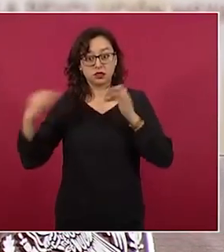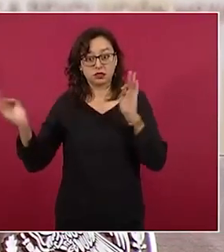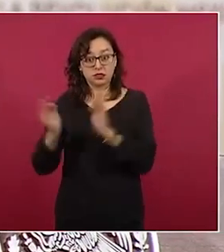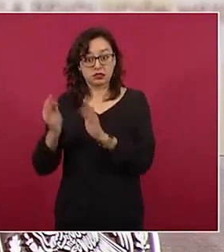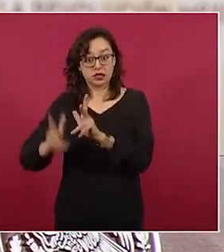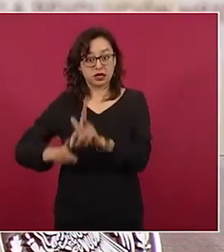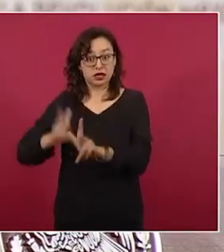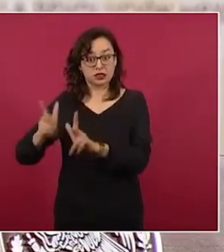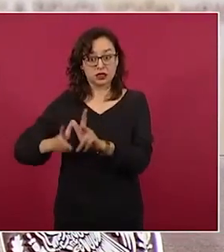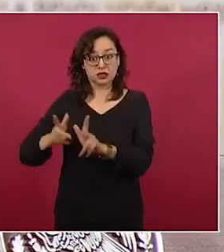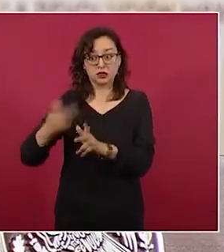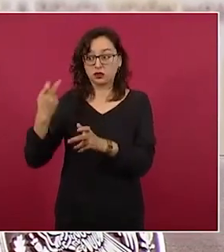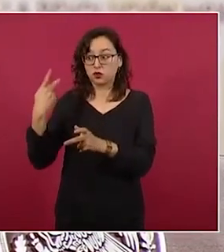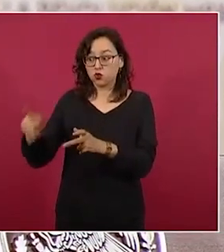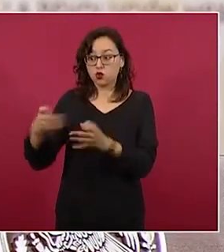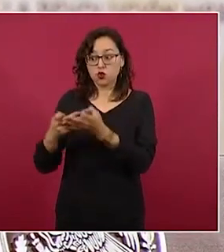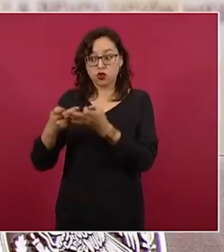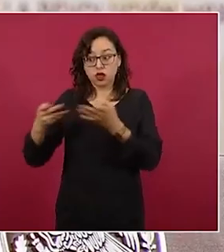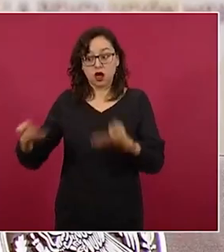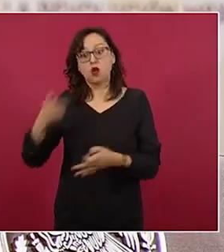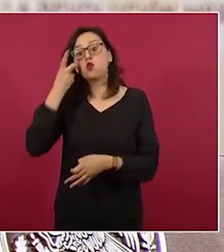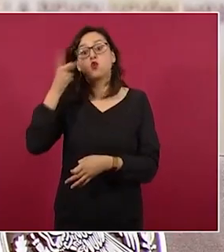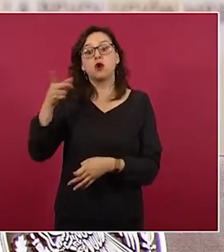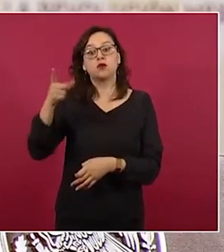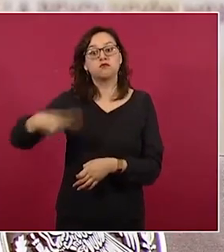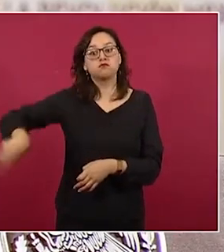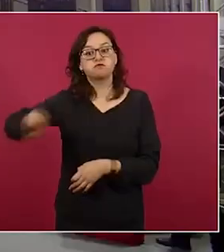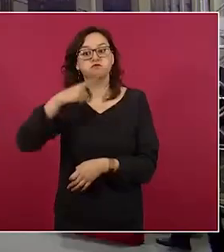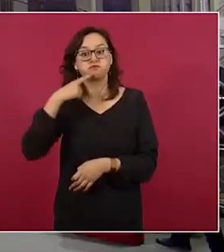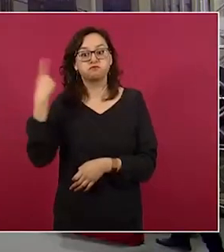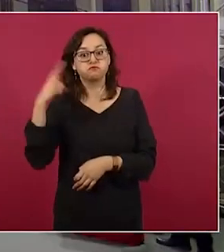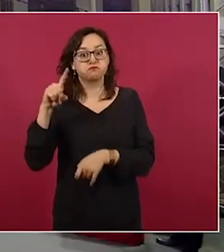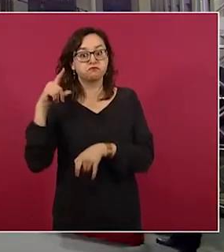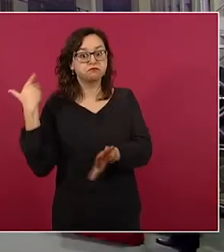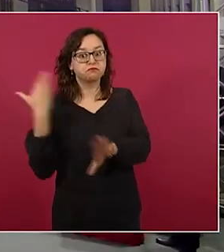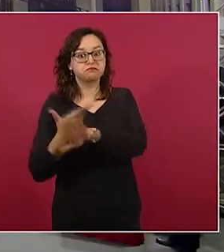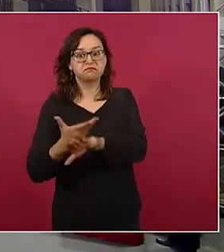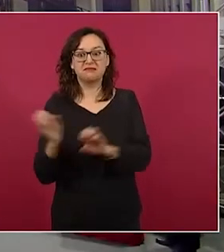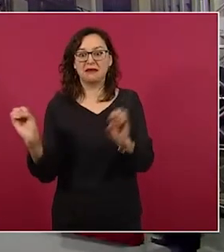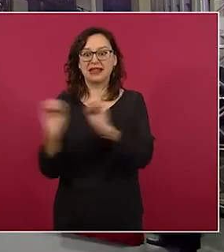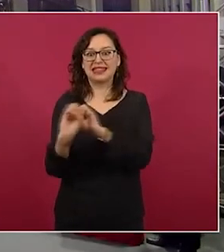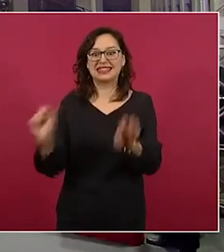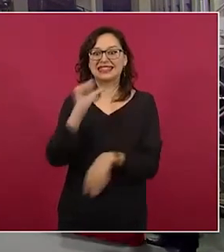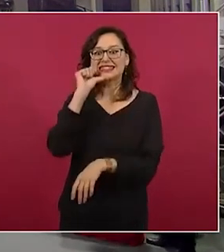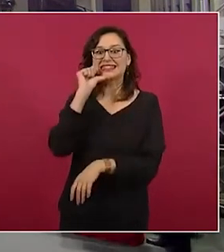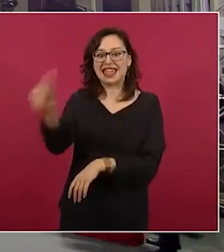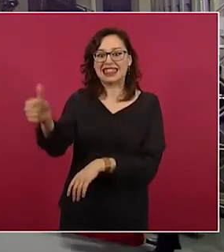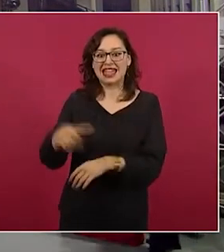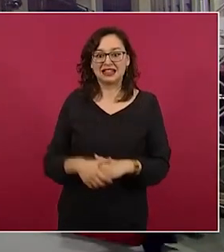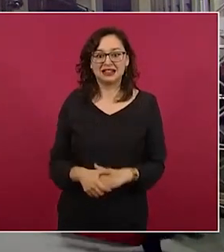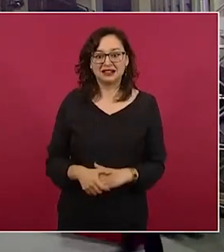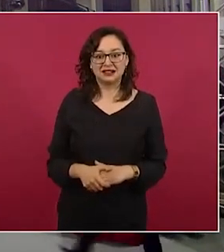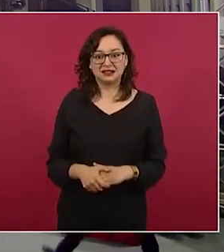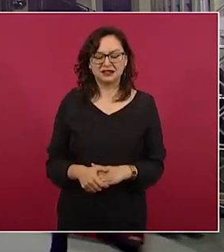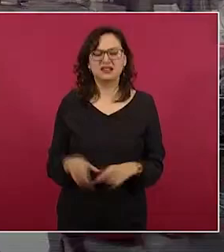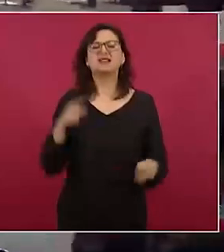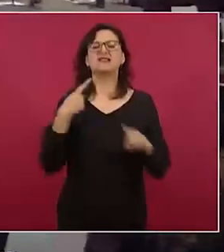del suelo? Básicamente en tramo cinco, ¿no? Sí, es aquí…